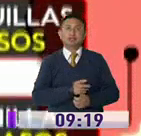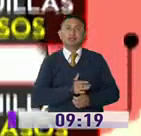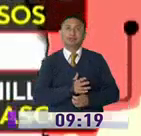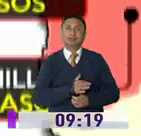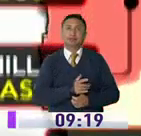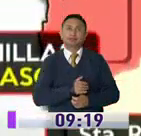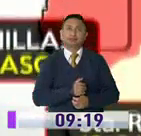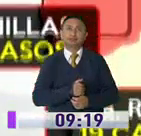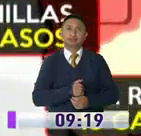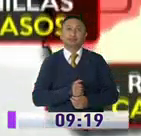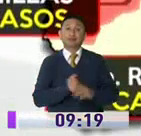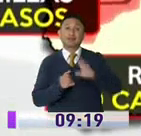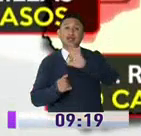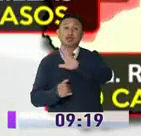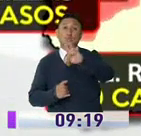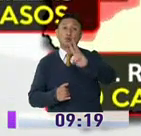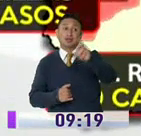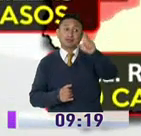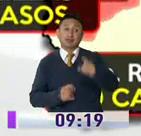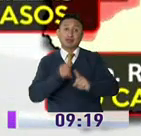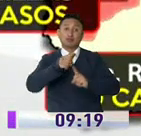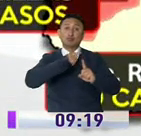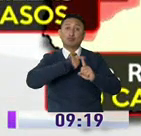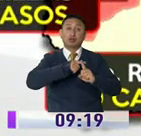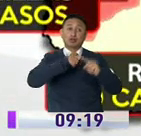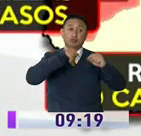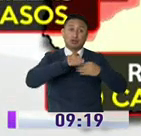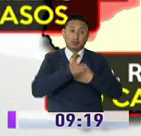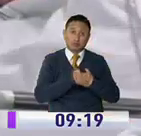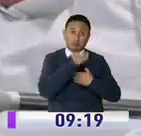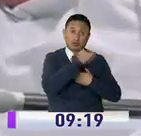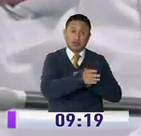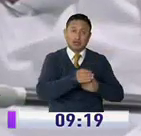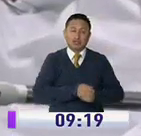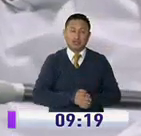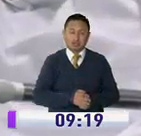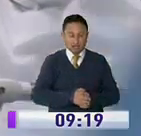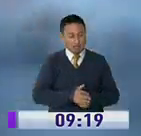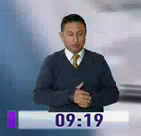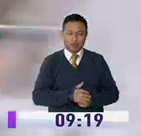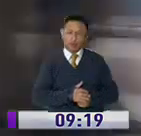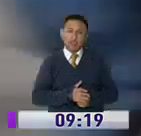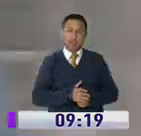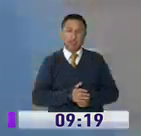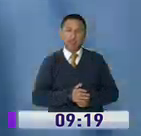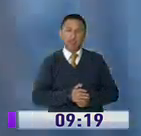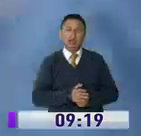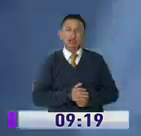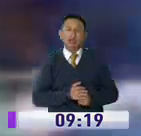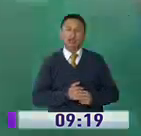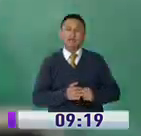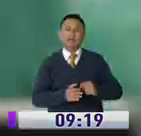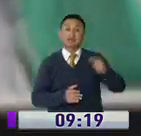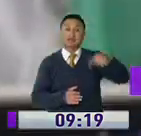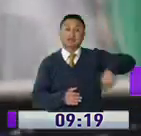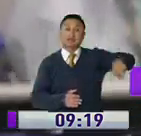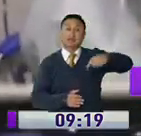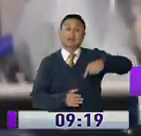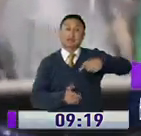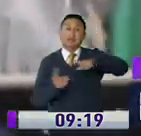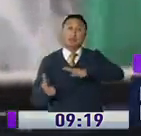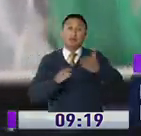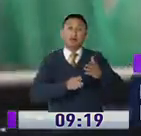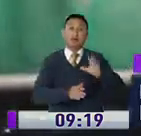56 casos positivos de coronavirus se contabilizan en la provincia de El Oro. Entre ellos se registra el